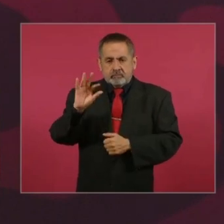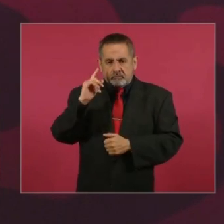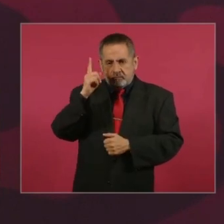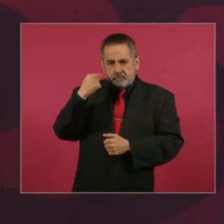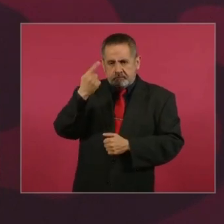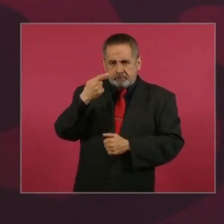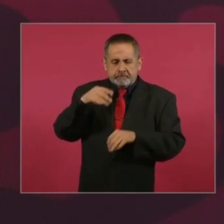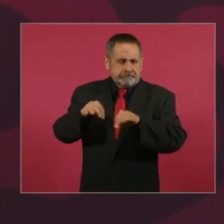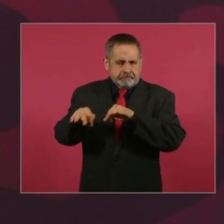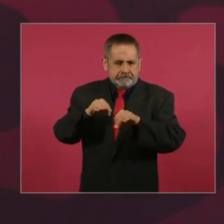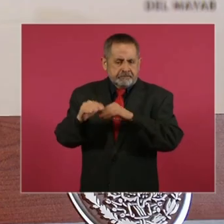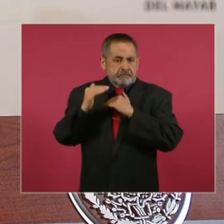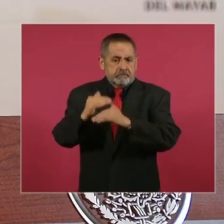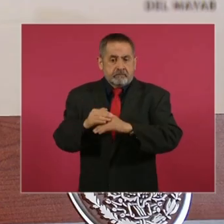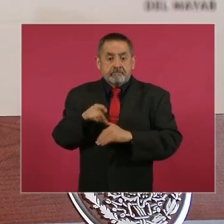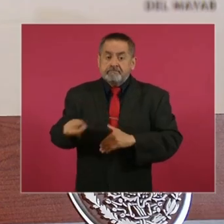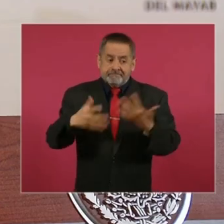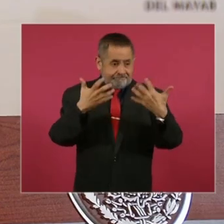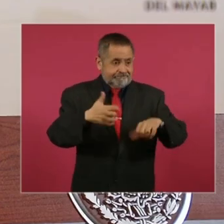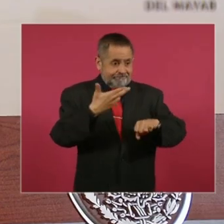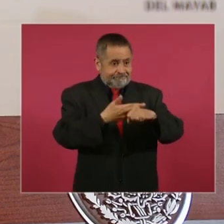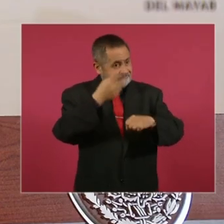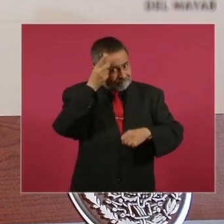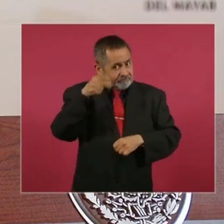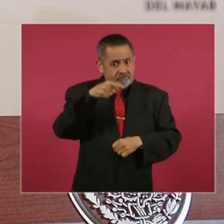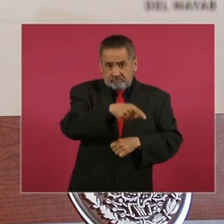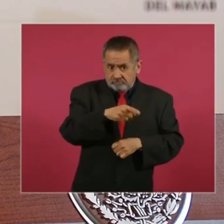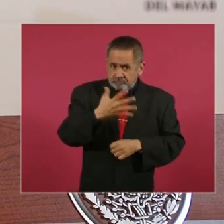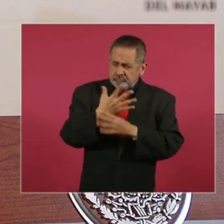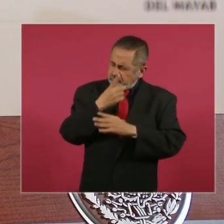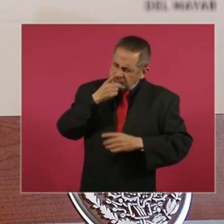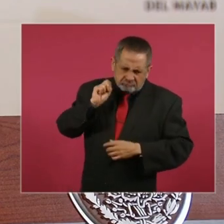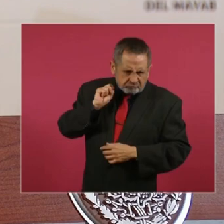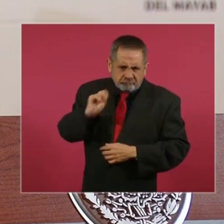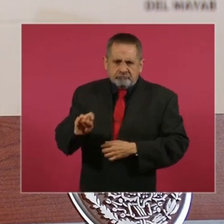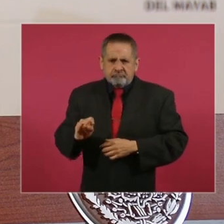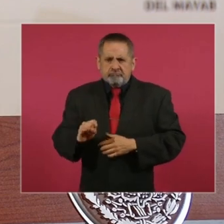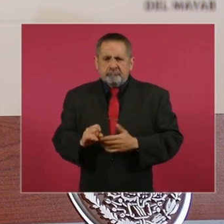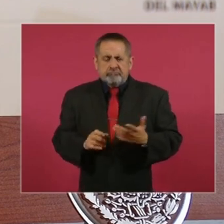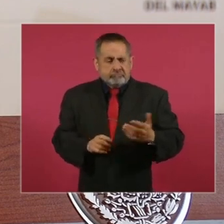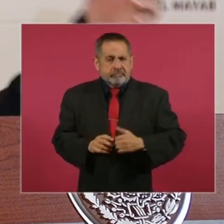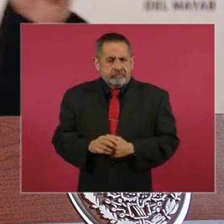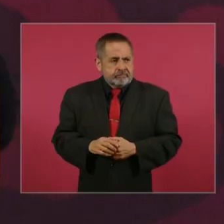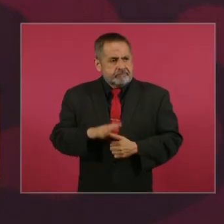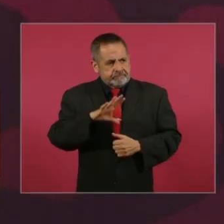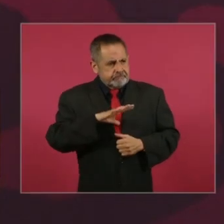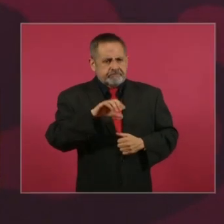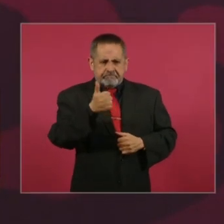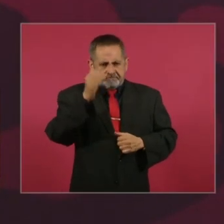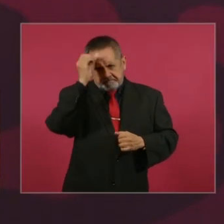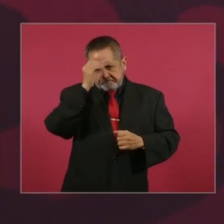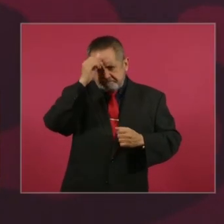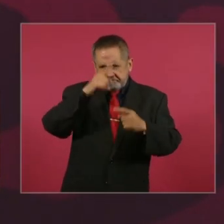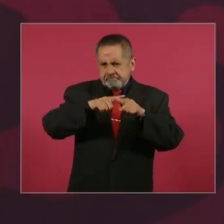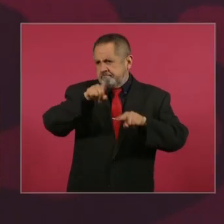y el empresario y hay opiniones